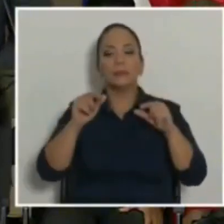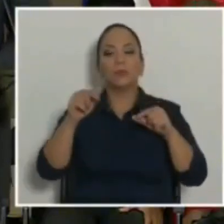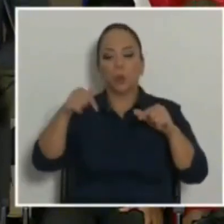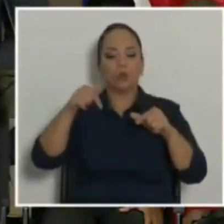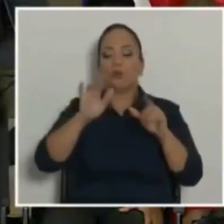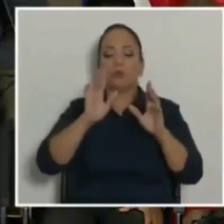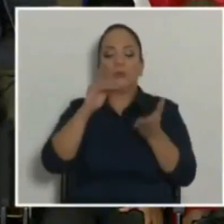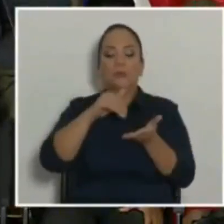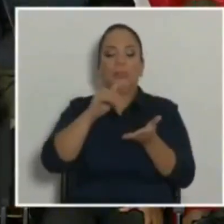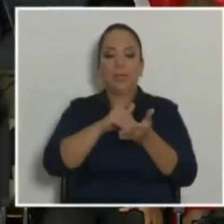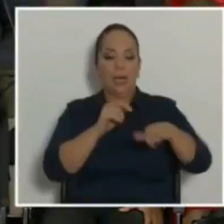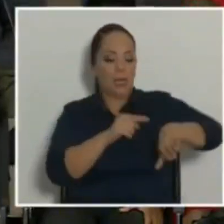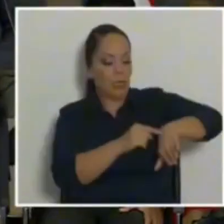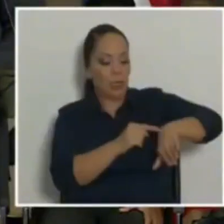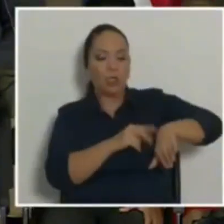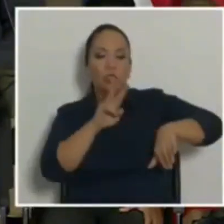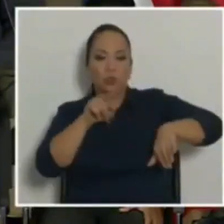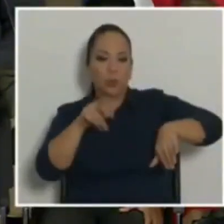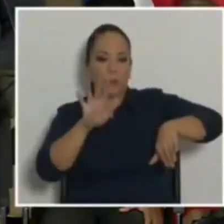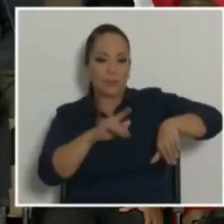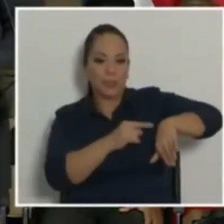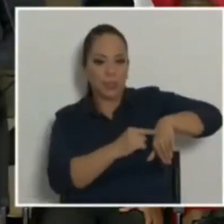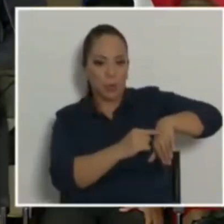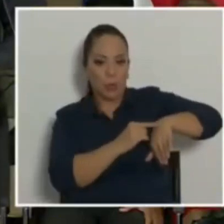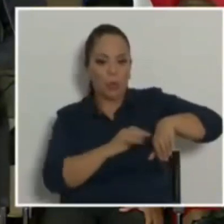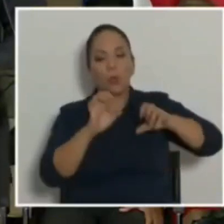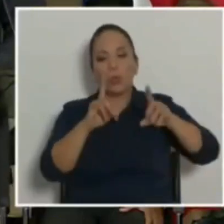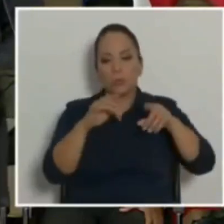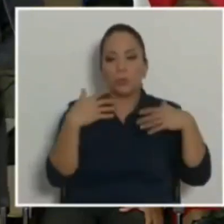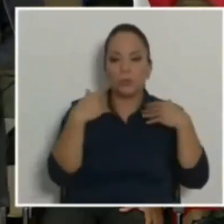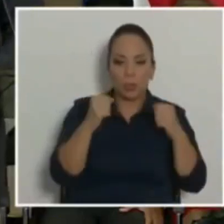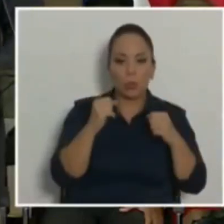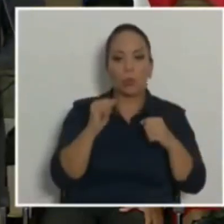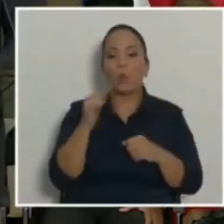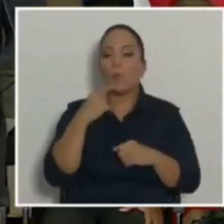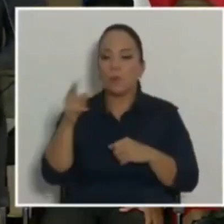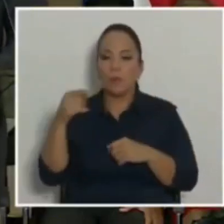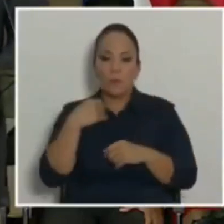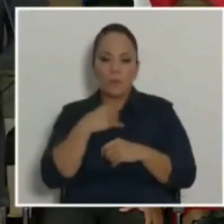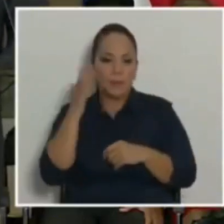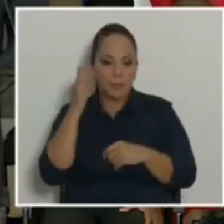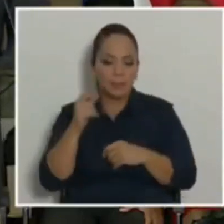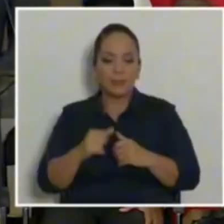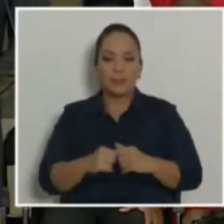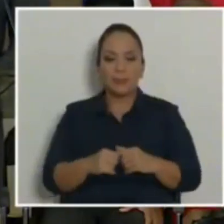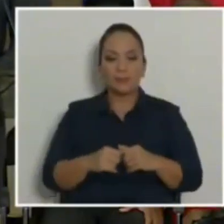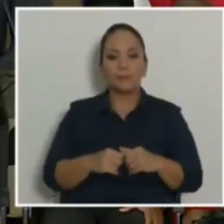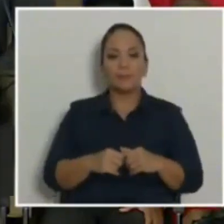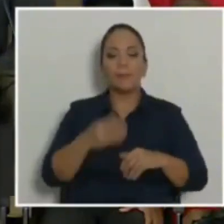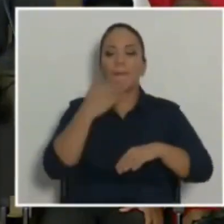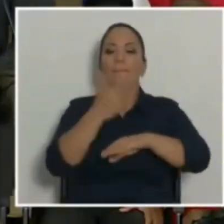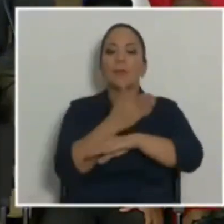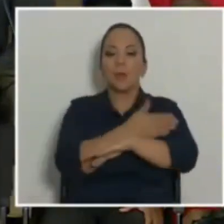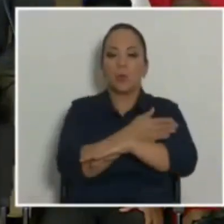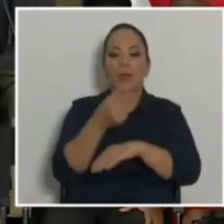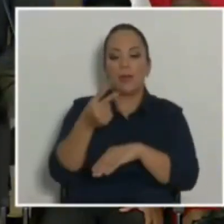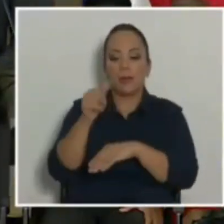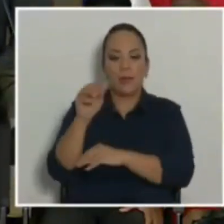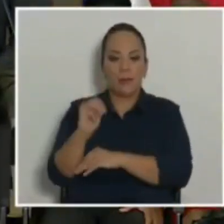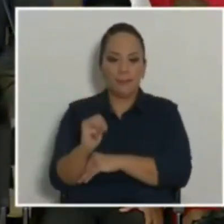que mejoran las condiciones esas de vida, educación, salud, como lo dijo la señora ministra, en el GAM.